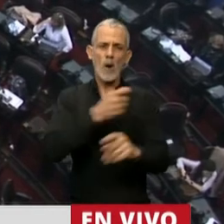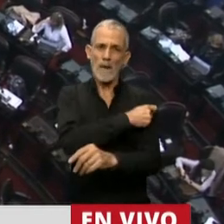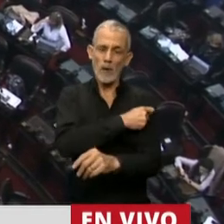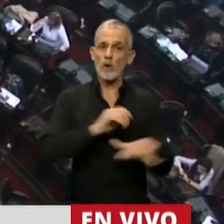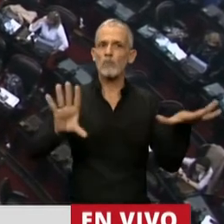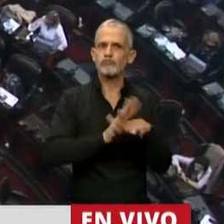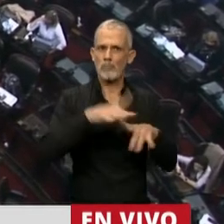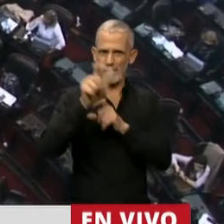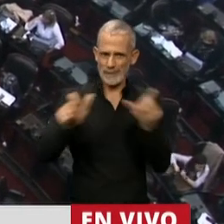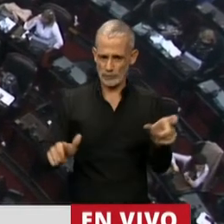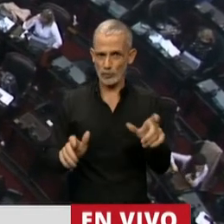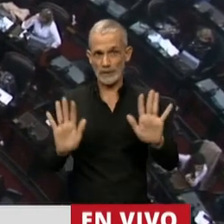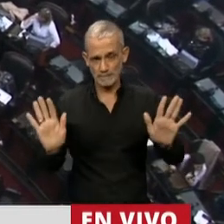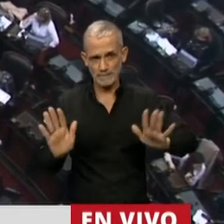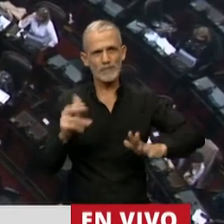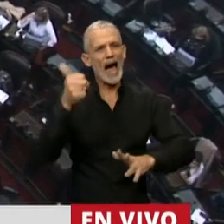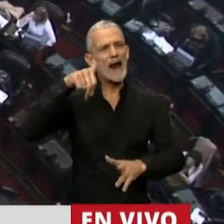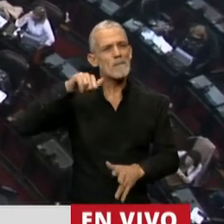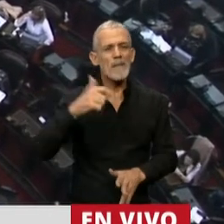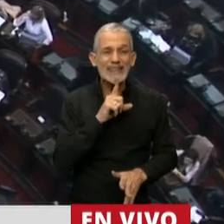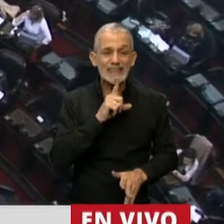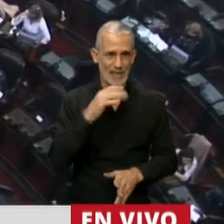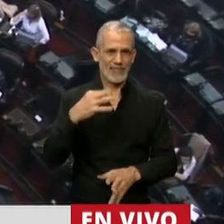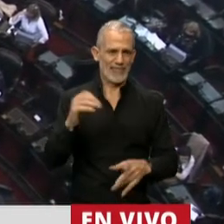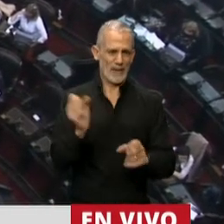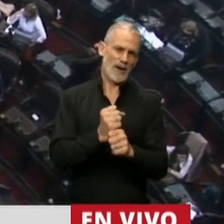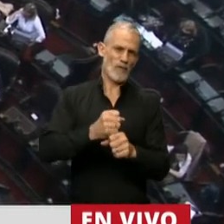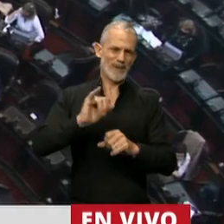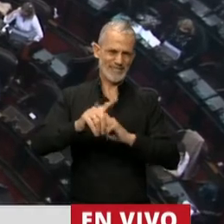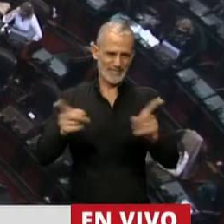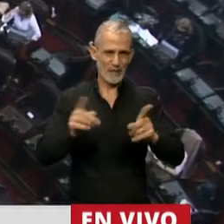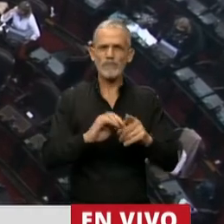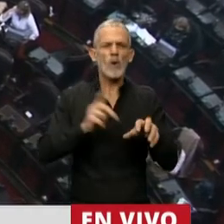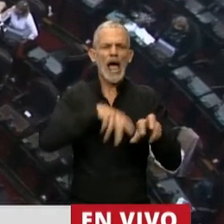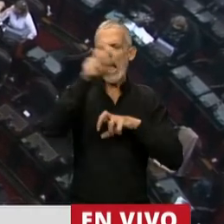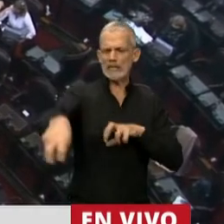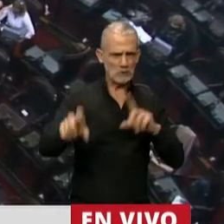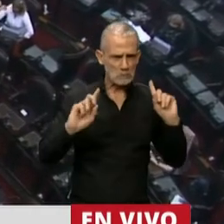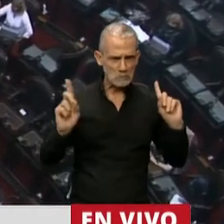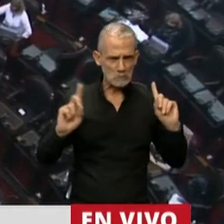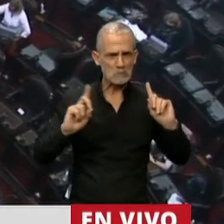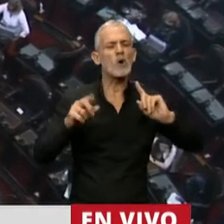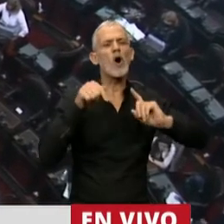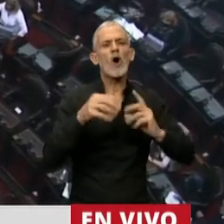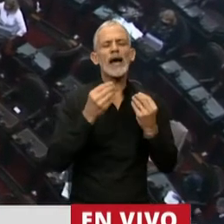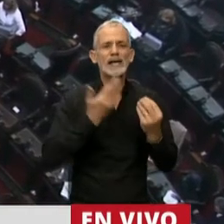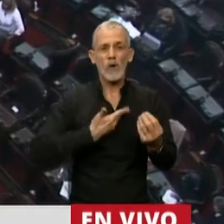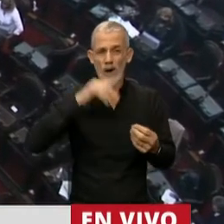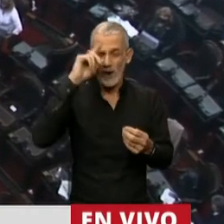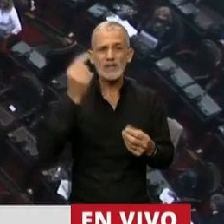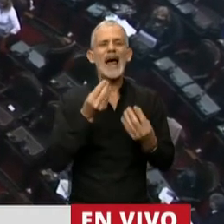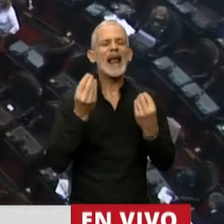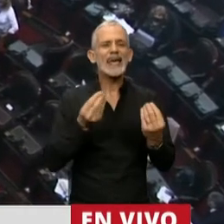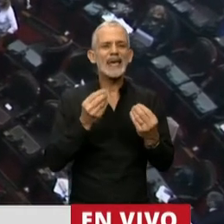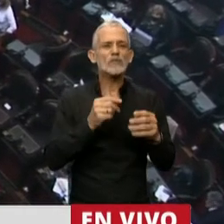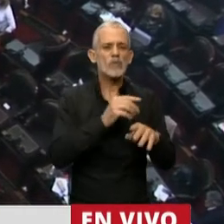no. Señor Presidente, no es que se estén salteando pasos, lo que se está haciendo es